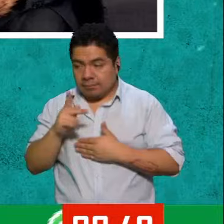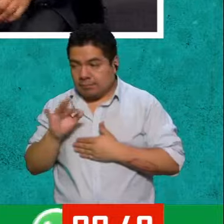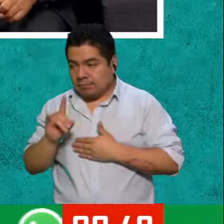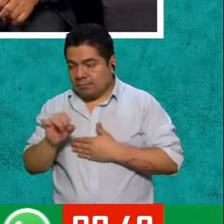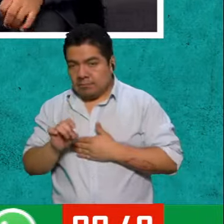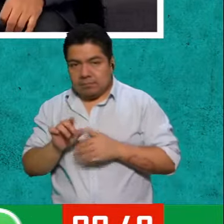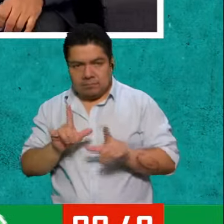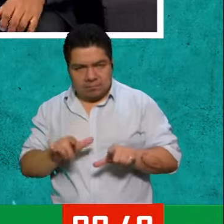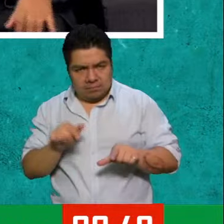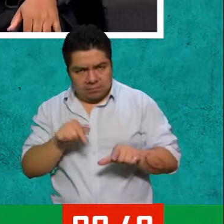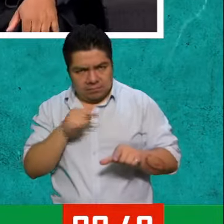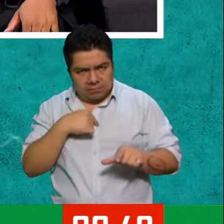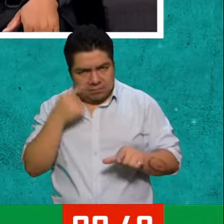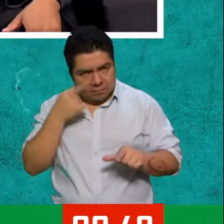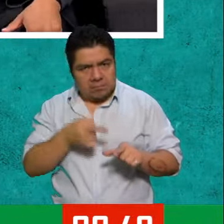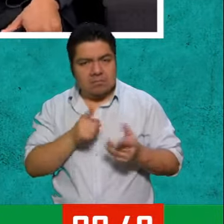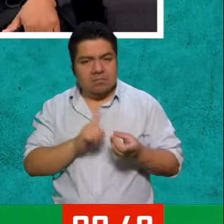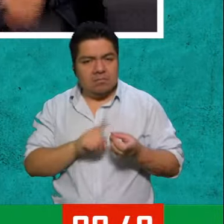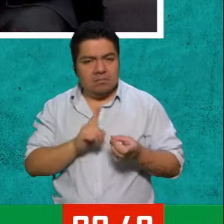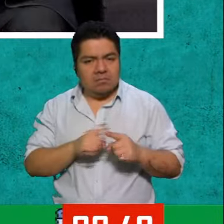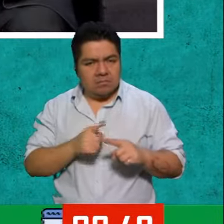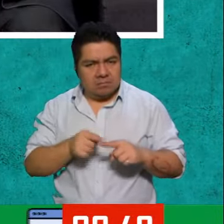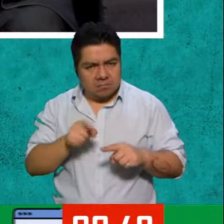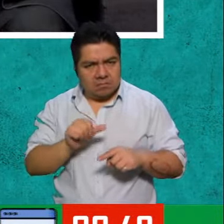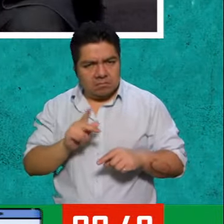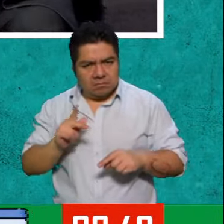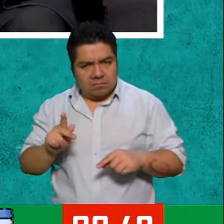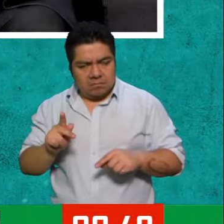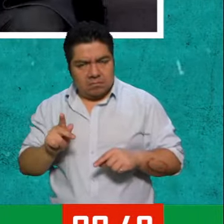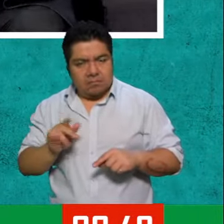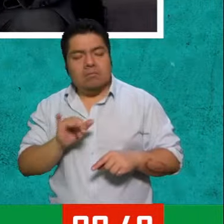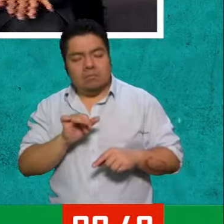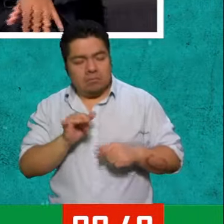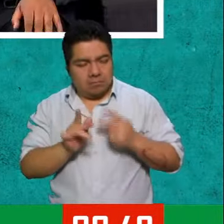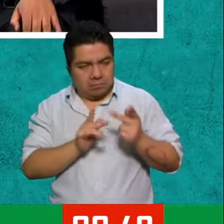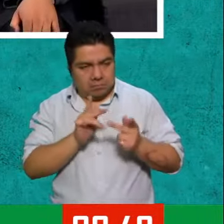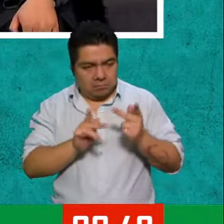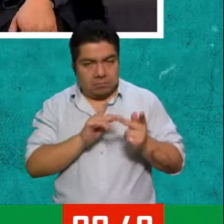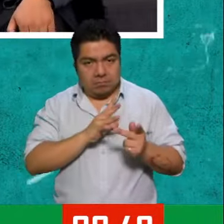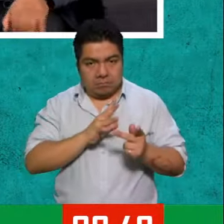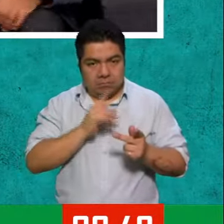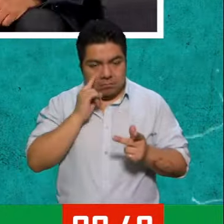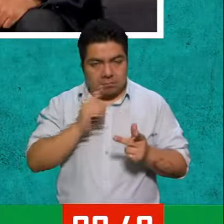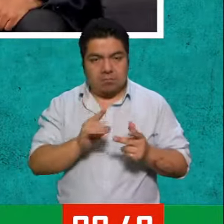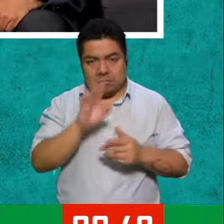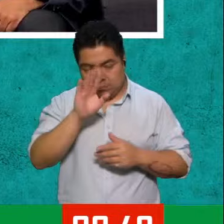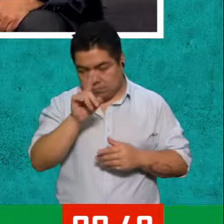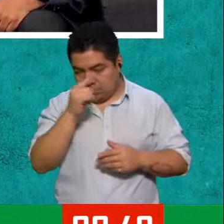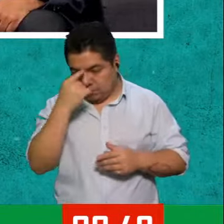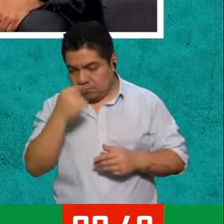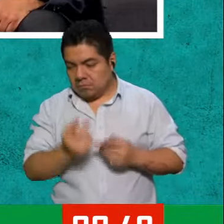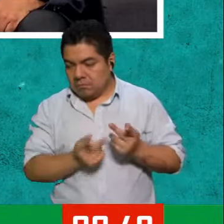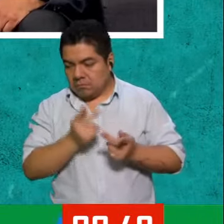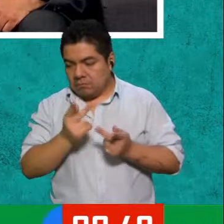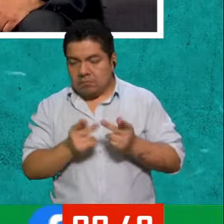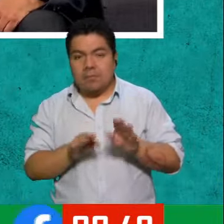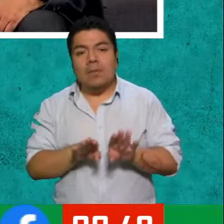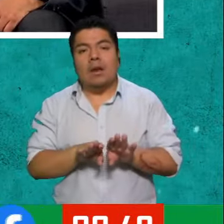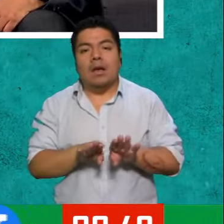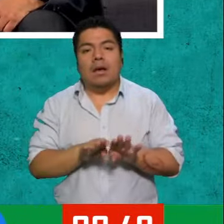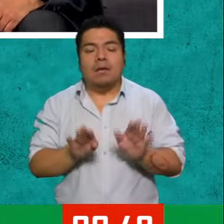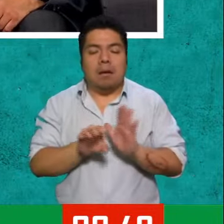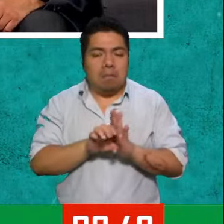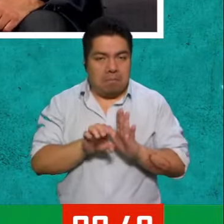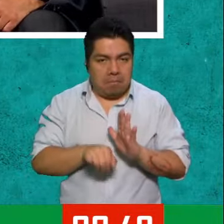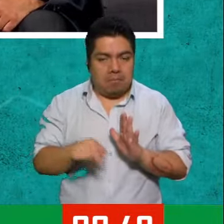página no se ven los beneficiarios en la aplicación? Sí, cuando haces tú una consulta, sí. sí lo ves. justo esa era mi pregunta. ¿Cómo, qué tal